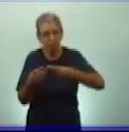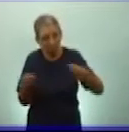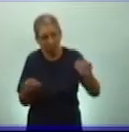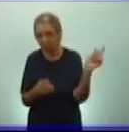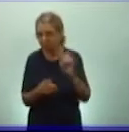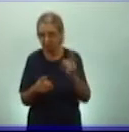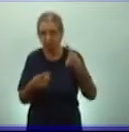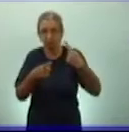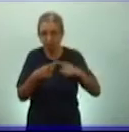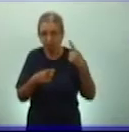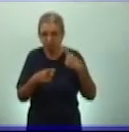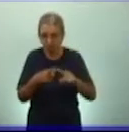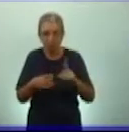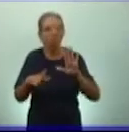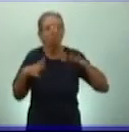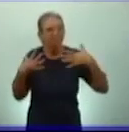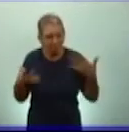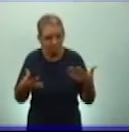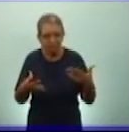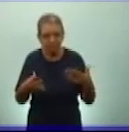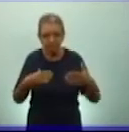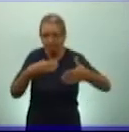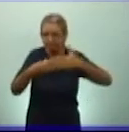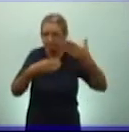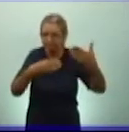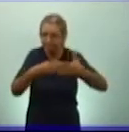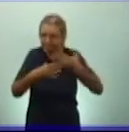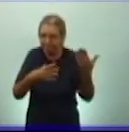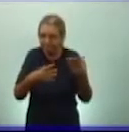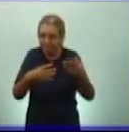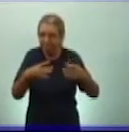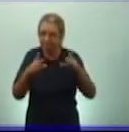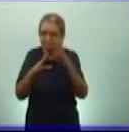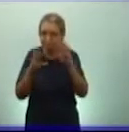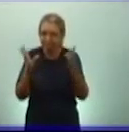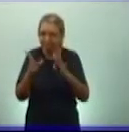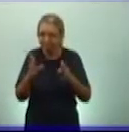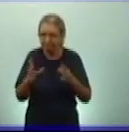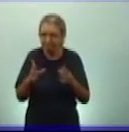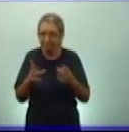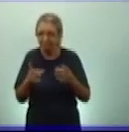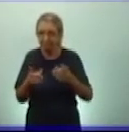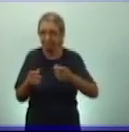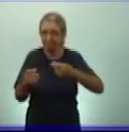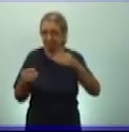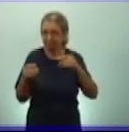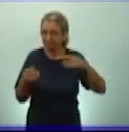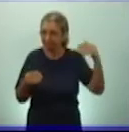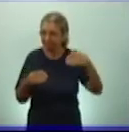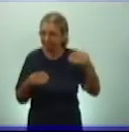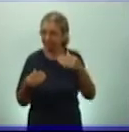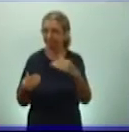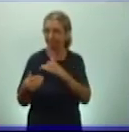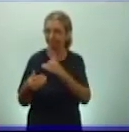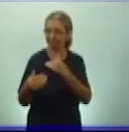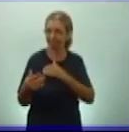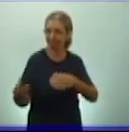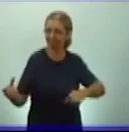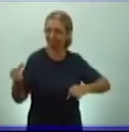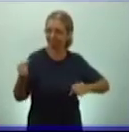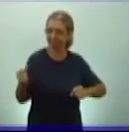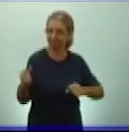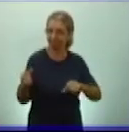se dedicaban también a obras de ingeniería, de arquitectura y participaban en el ejército. Por tanto, las comunas